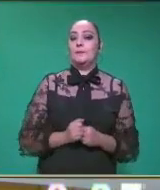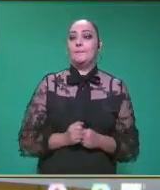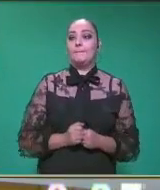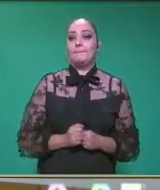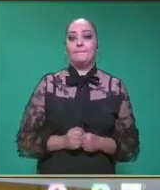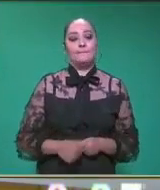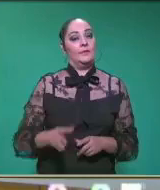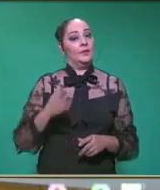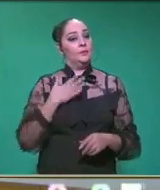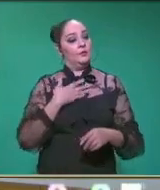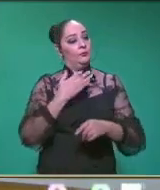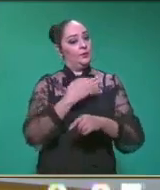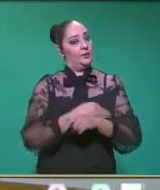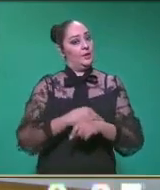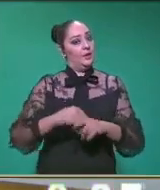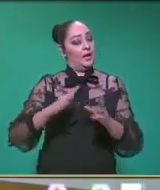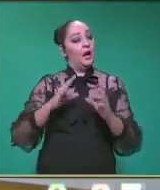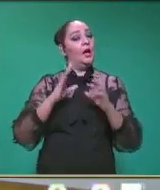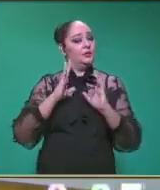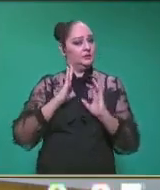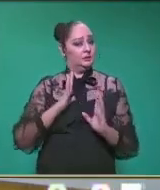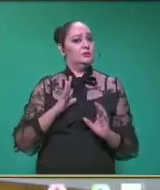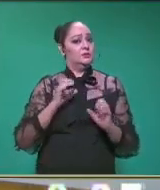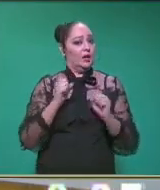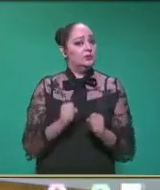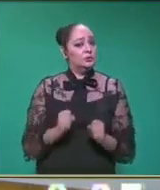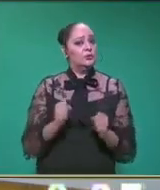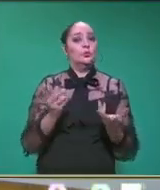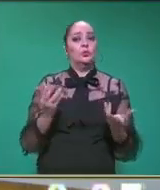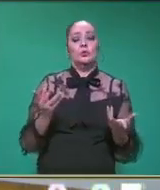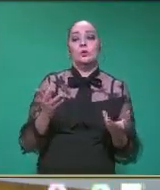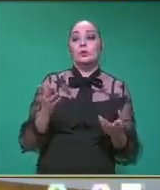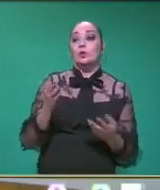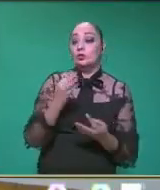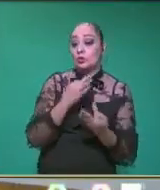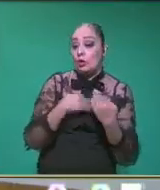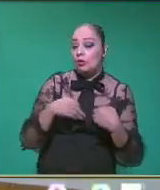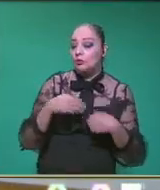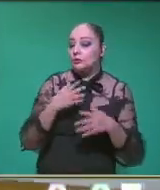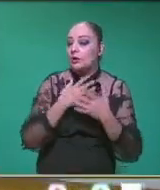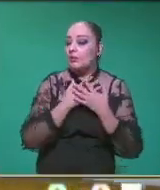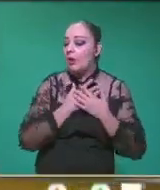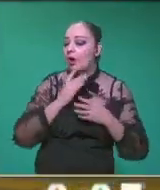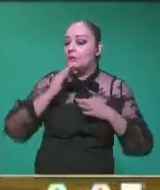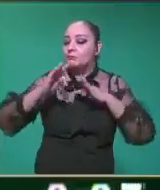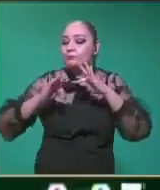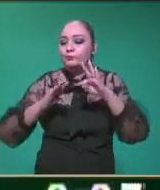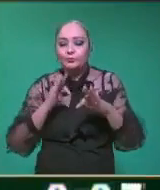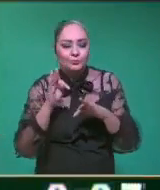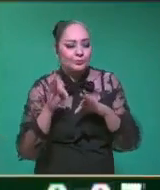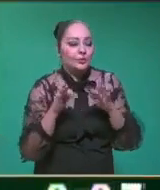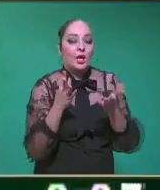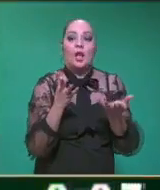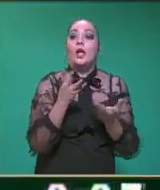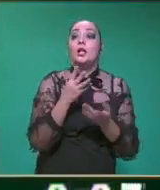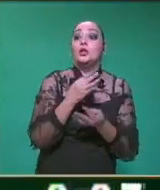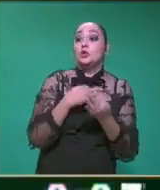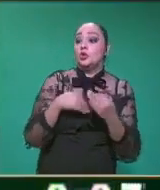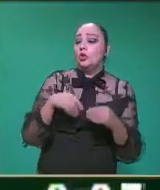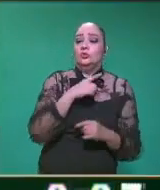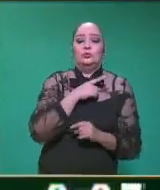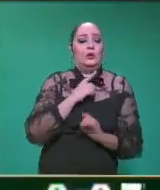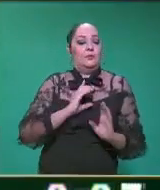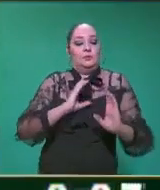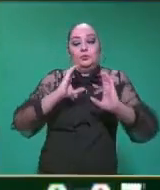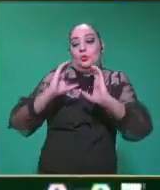Dice. Mi familia segura está. Con amor nos tratamos. Entre todos hay que